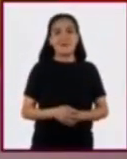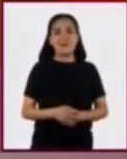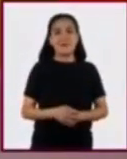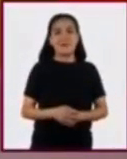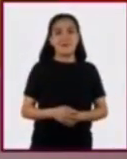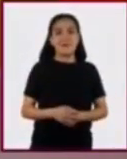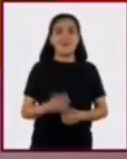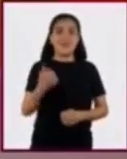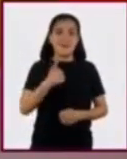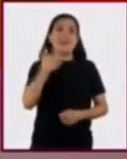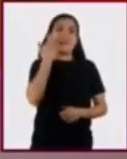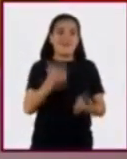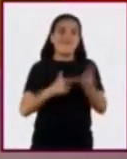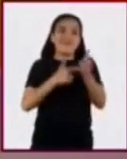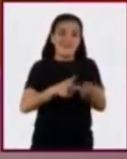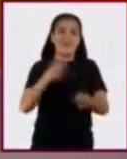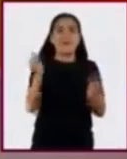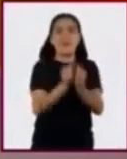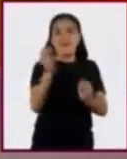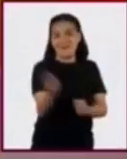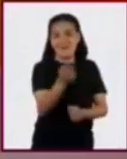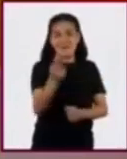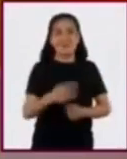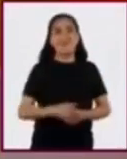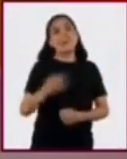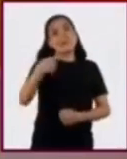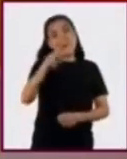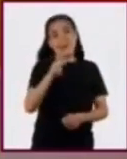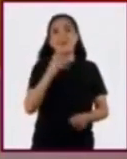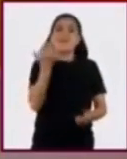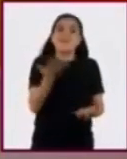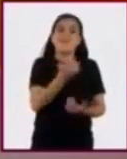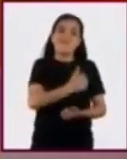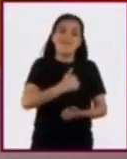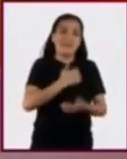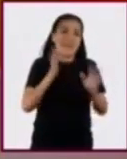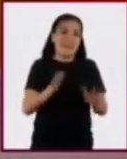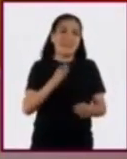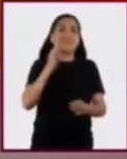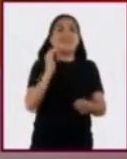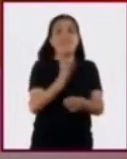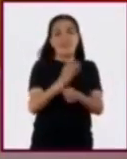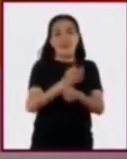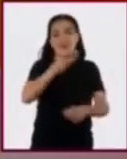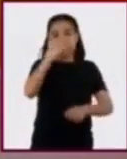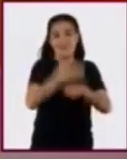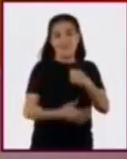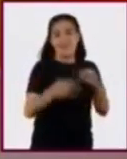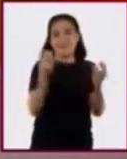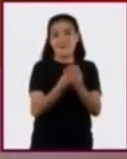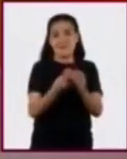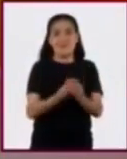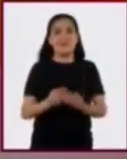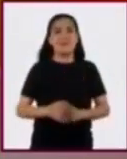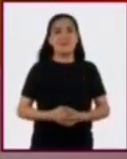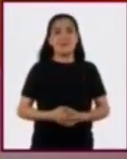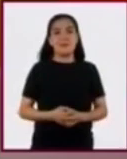Me encantaría seguir con ustedes, pero lamentablemente hemos llegado al final de la sesión.